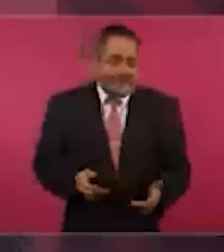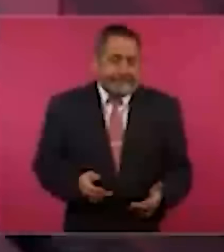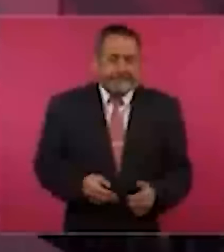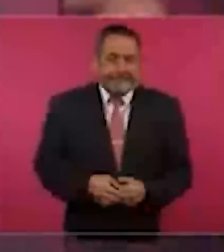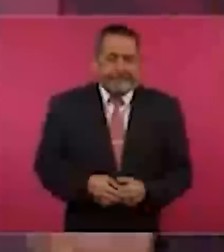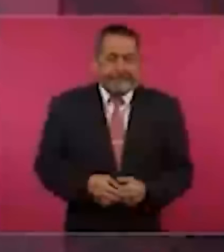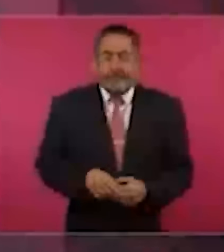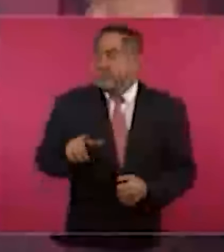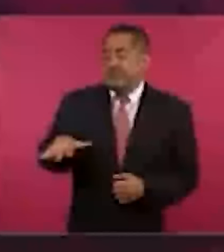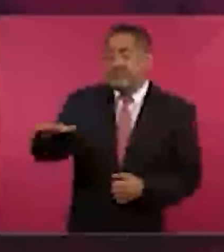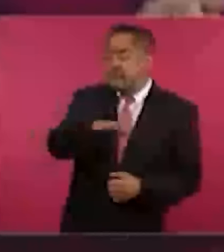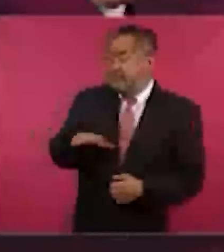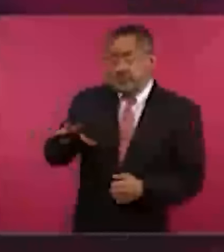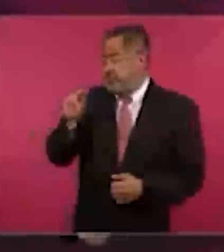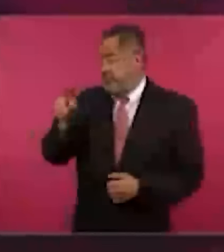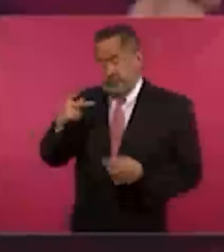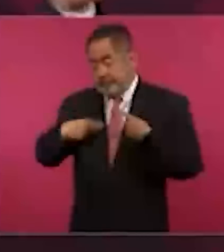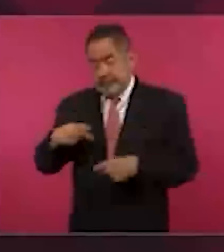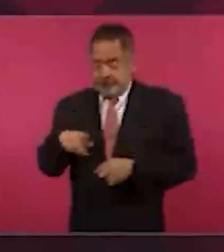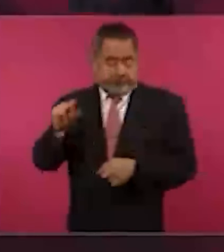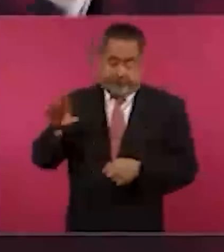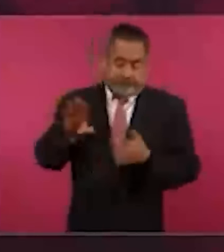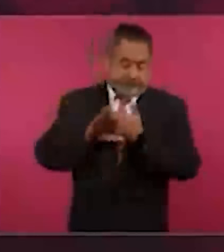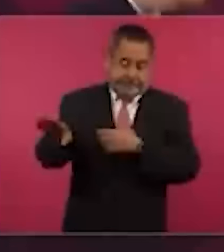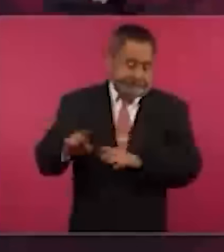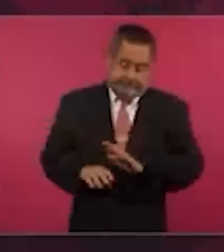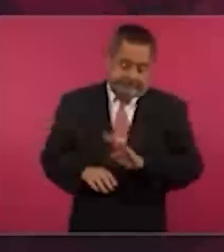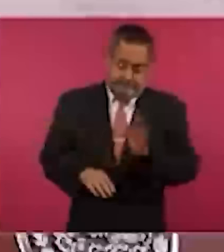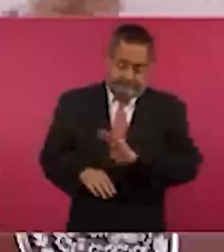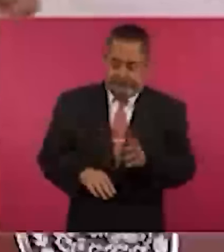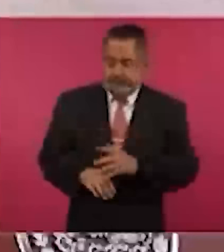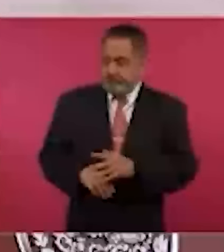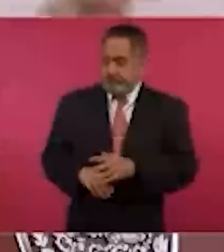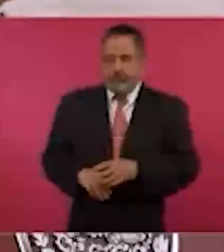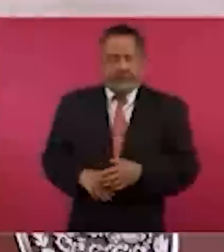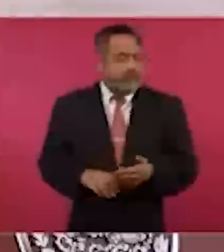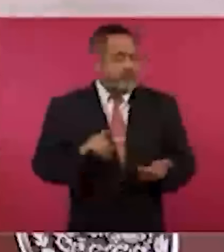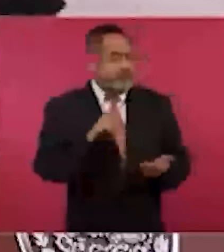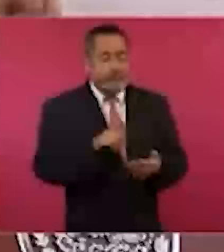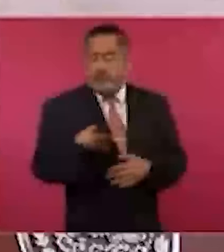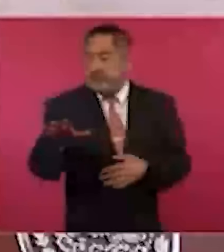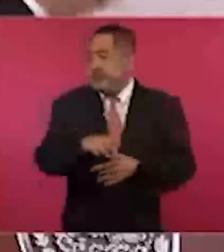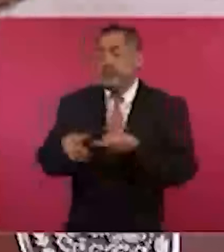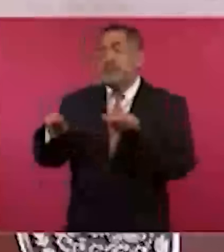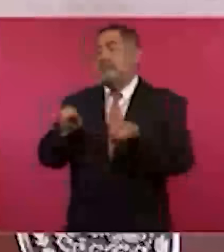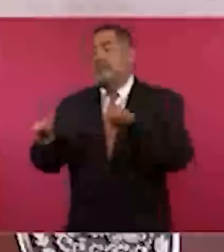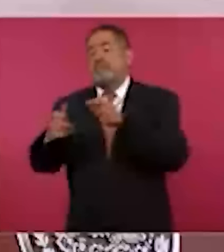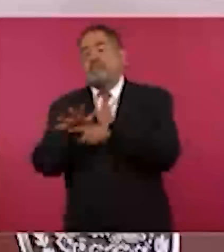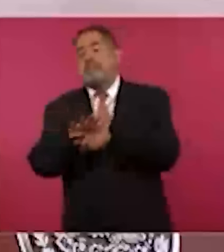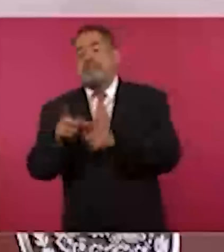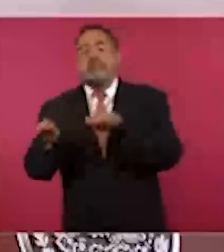Que el pueblo no está manipulado, que son fanáticos.